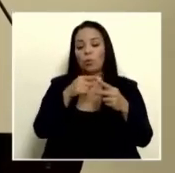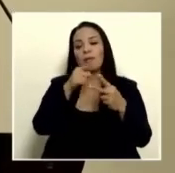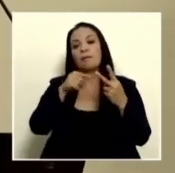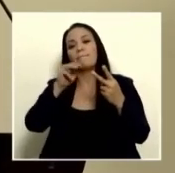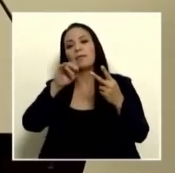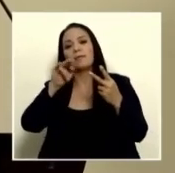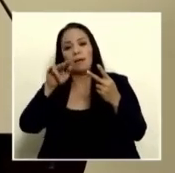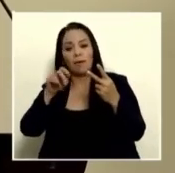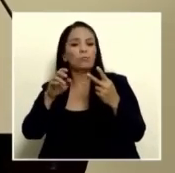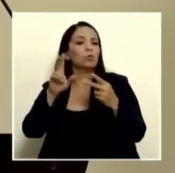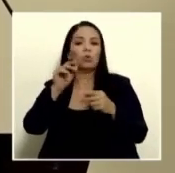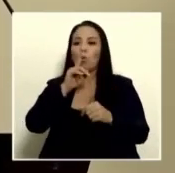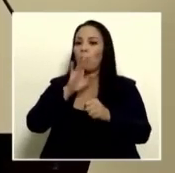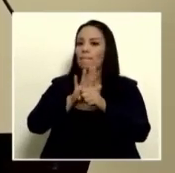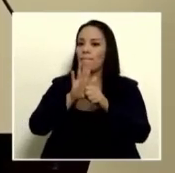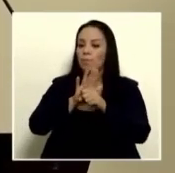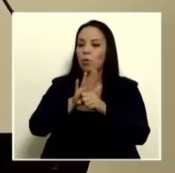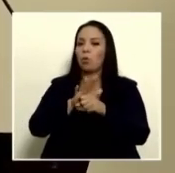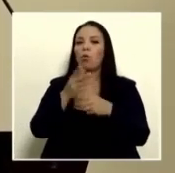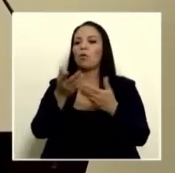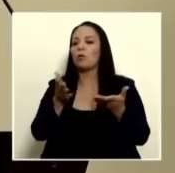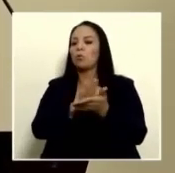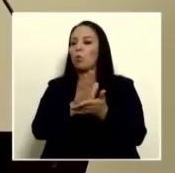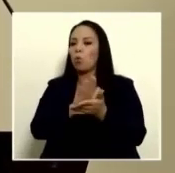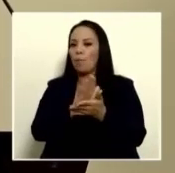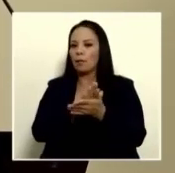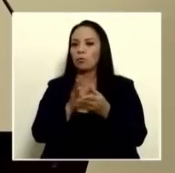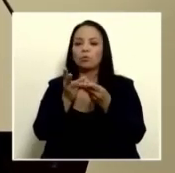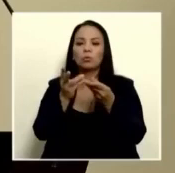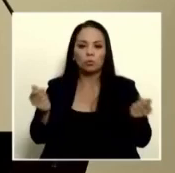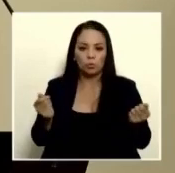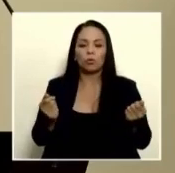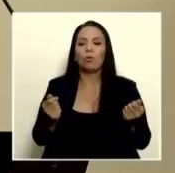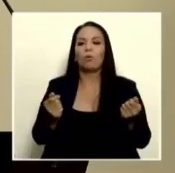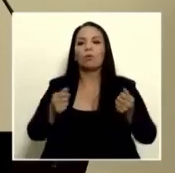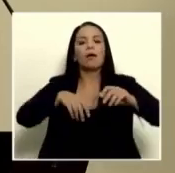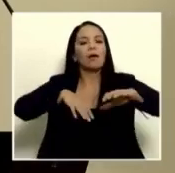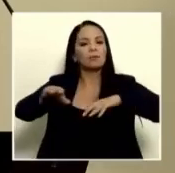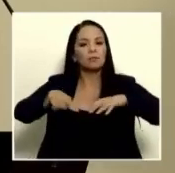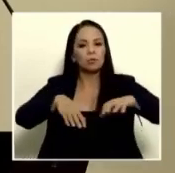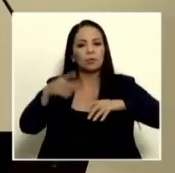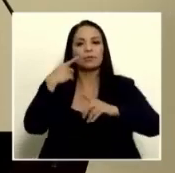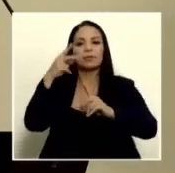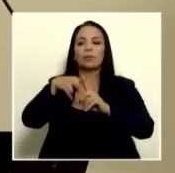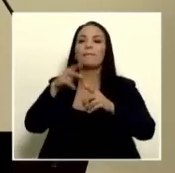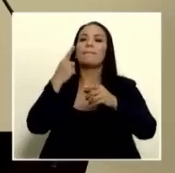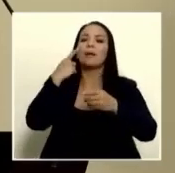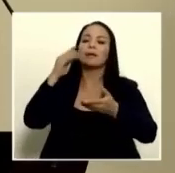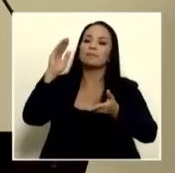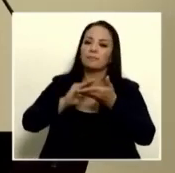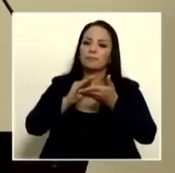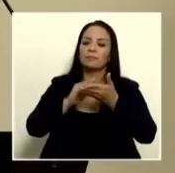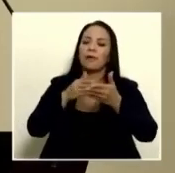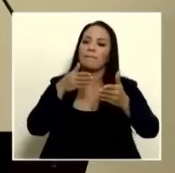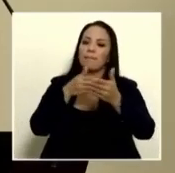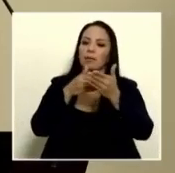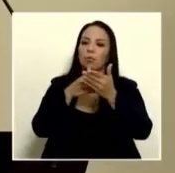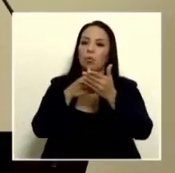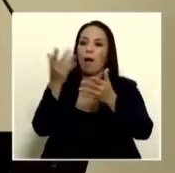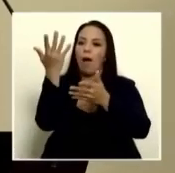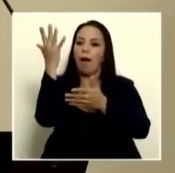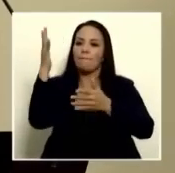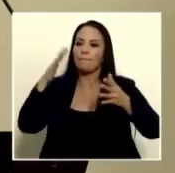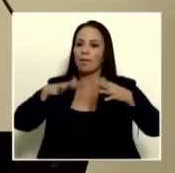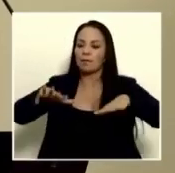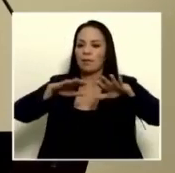resolución que obligaba al ejecutivo presentar planes remediales y acciones que ejecutan para minimizar el impacto ambiental en crucitas